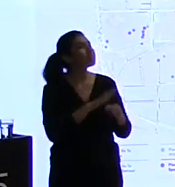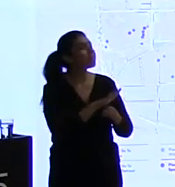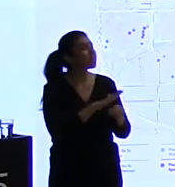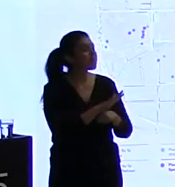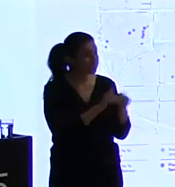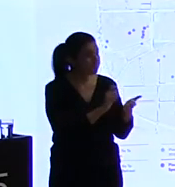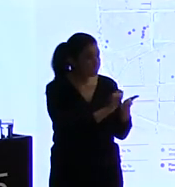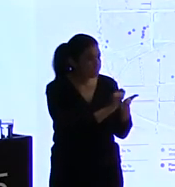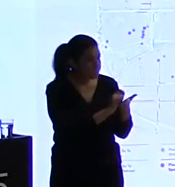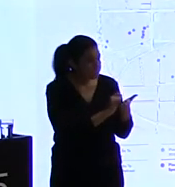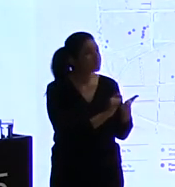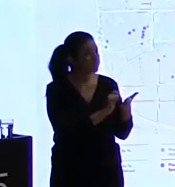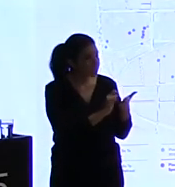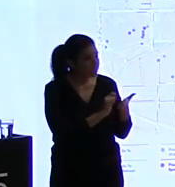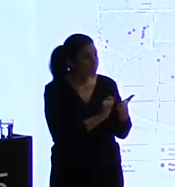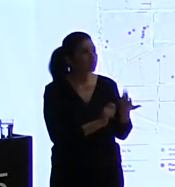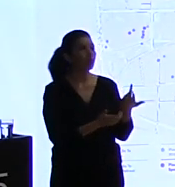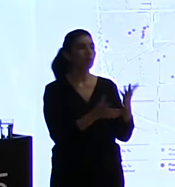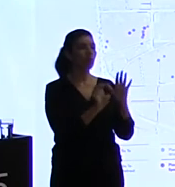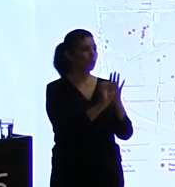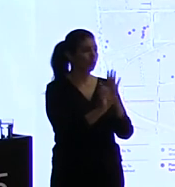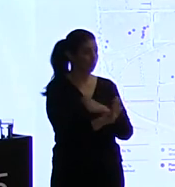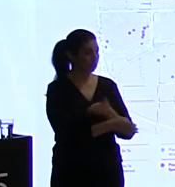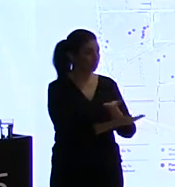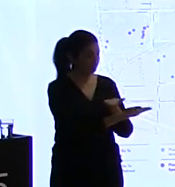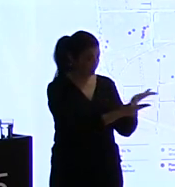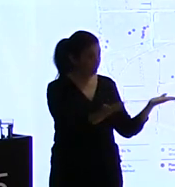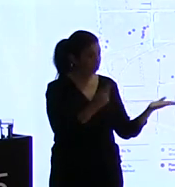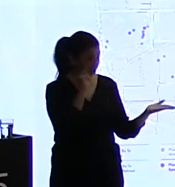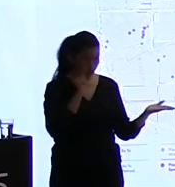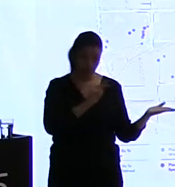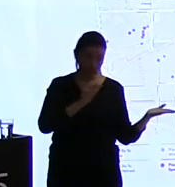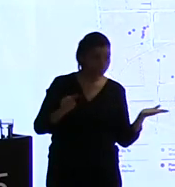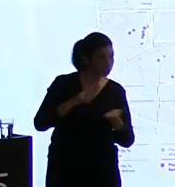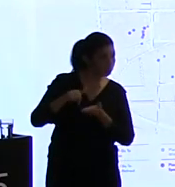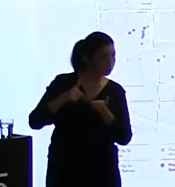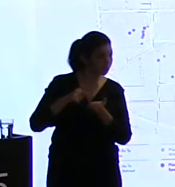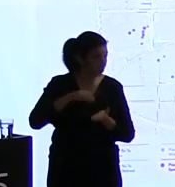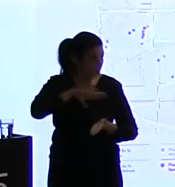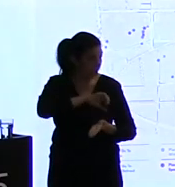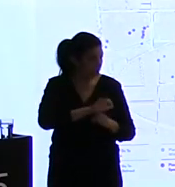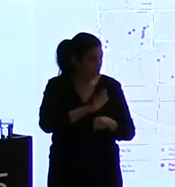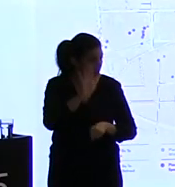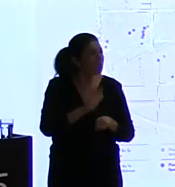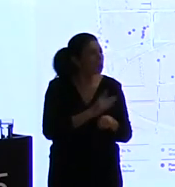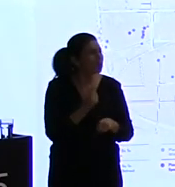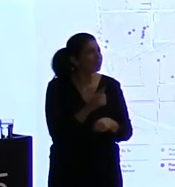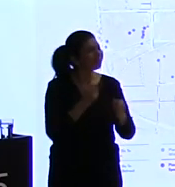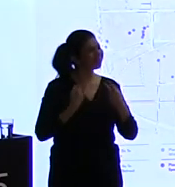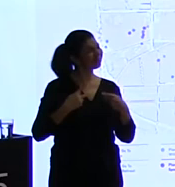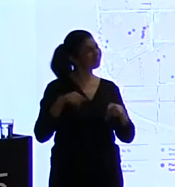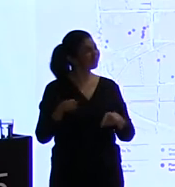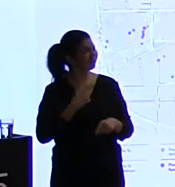cuáles son las características fundamentales que hacen que estos lugares sean tan apreciados. Y usamos esto como el punto de partida